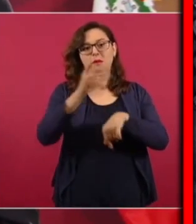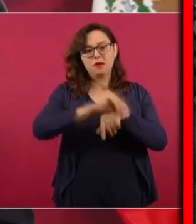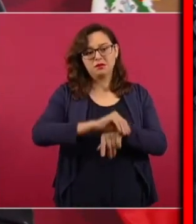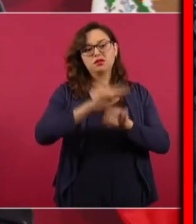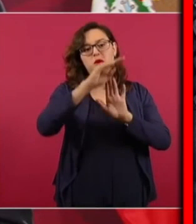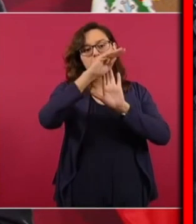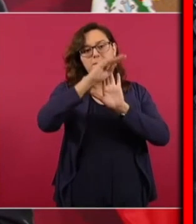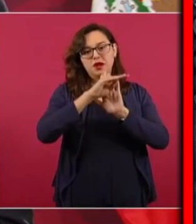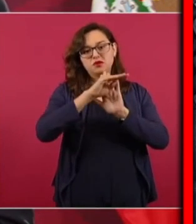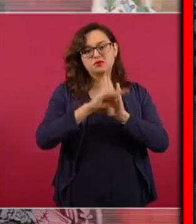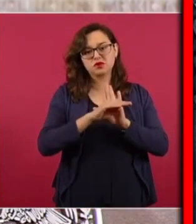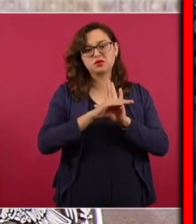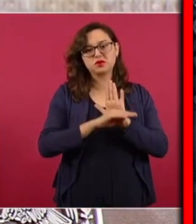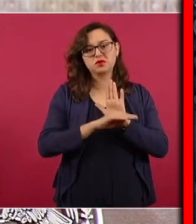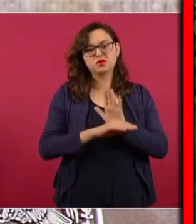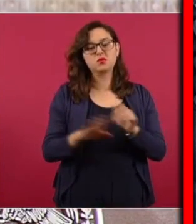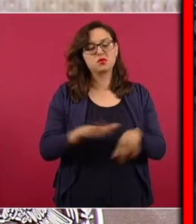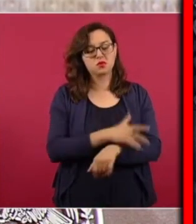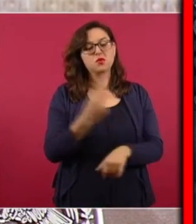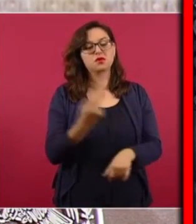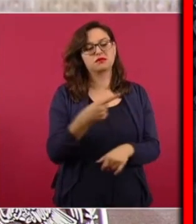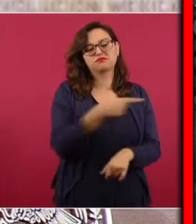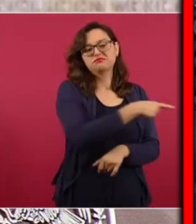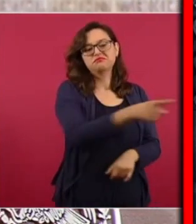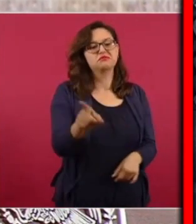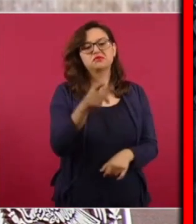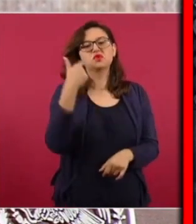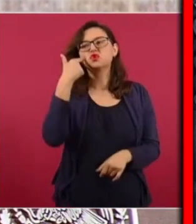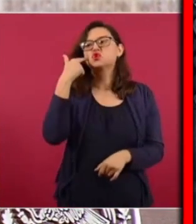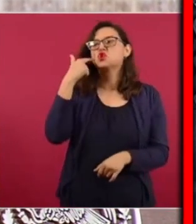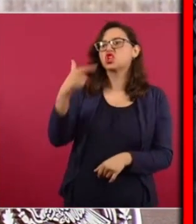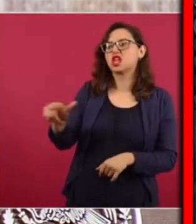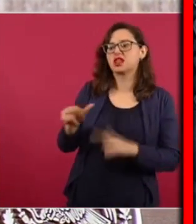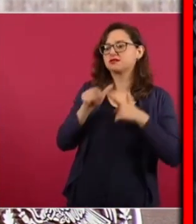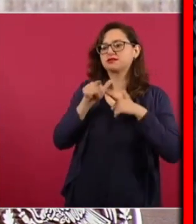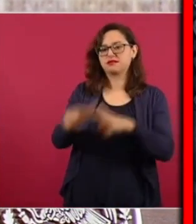se tenía cuando llegamos al gobierno no porque nosotros